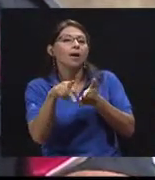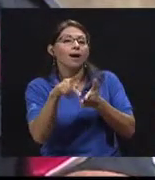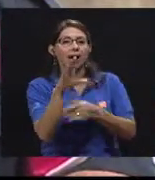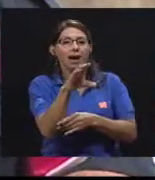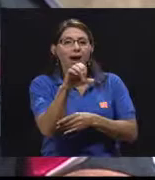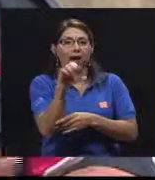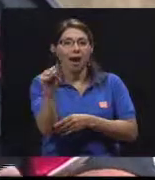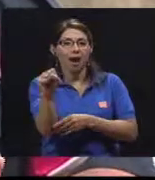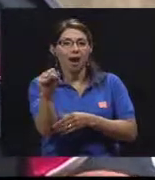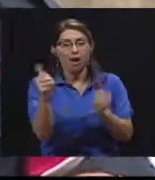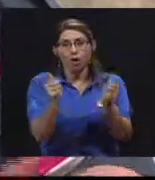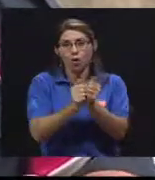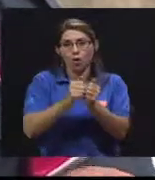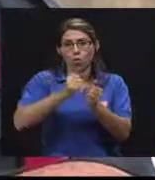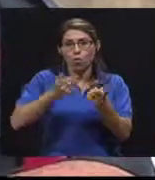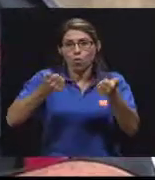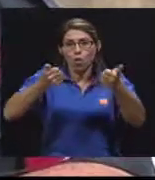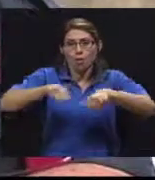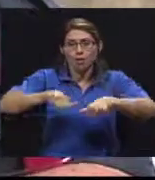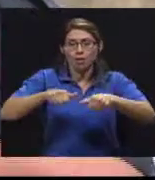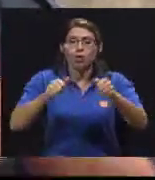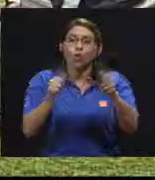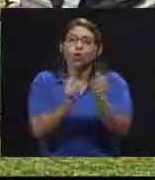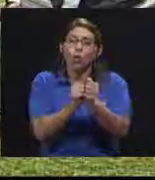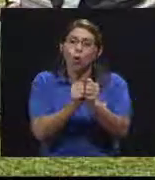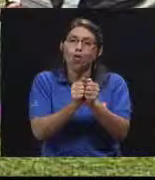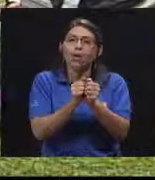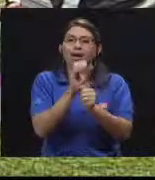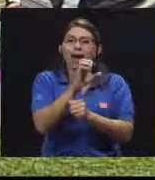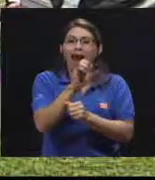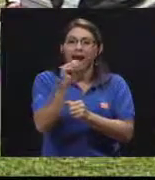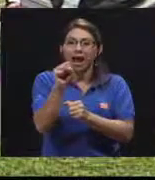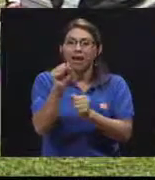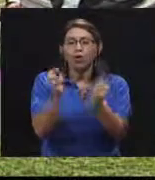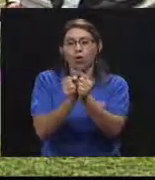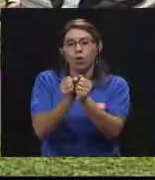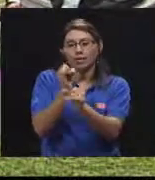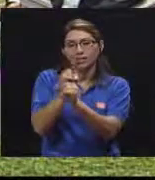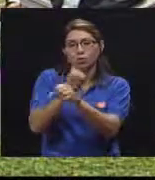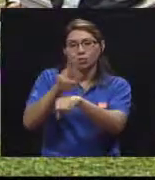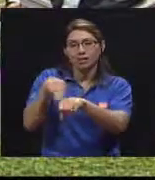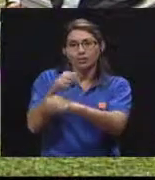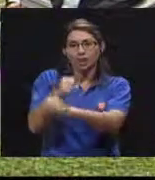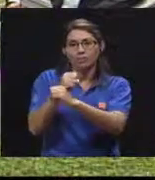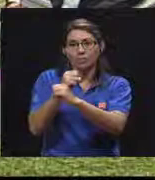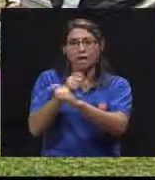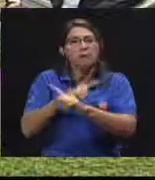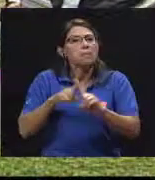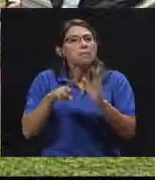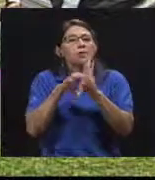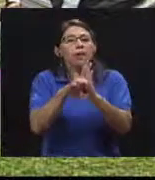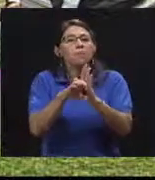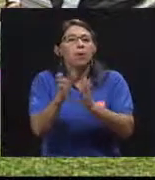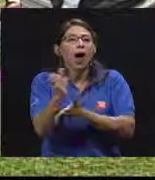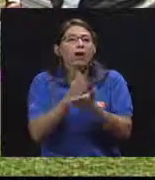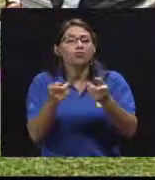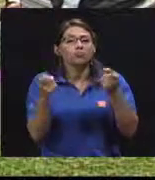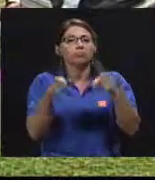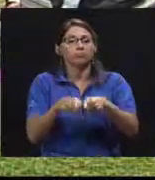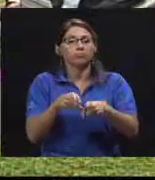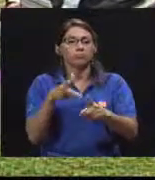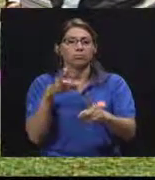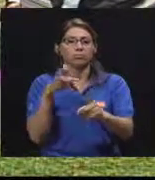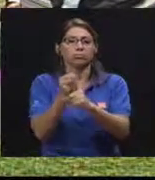con la Caja Costarricense y con el Instituto Nacional, pero cualquier servicio de emergencia, un accidente de tránsito,